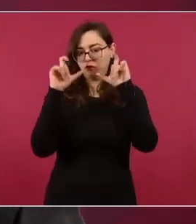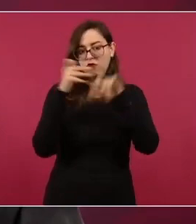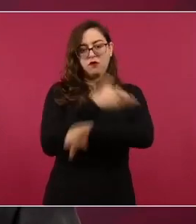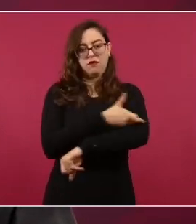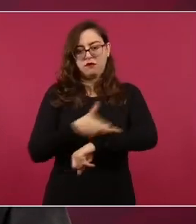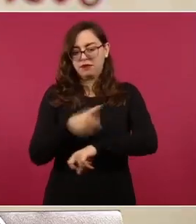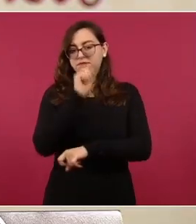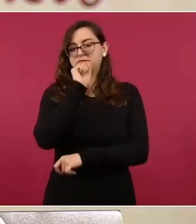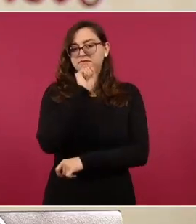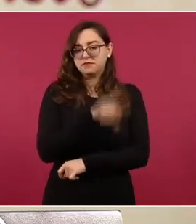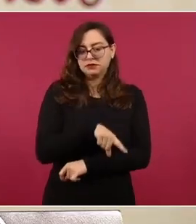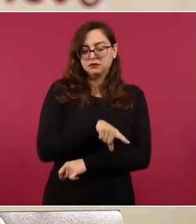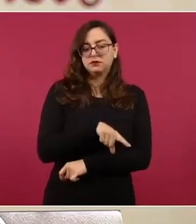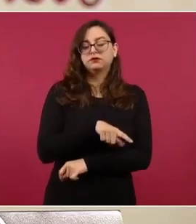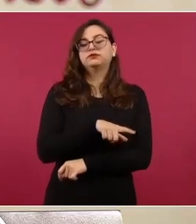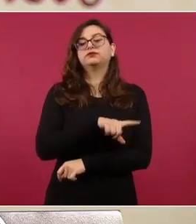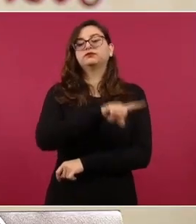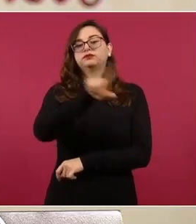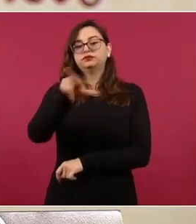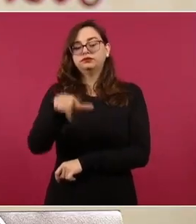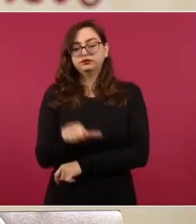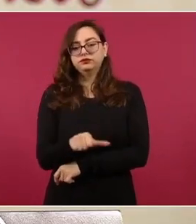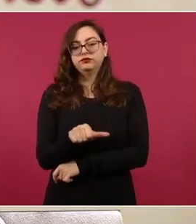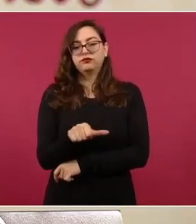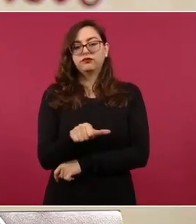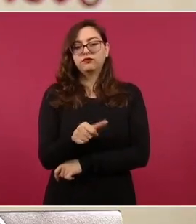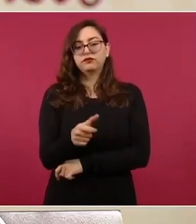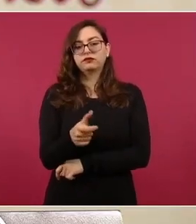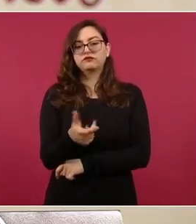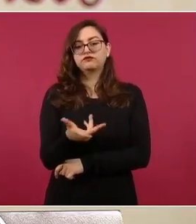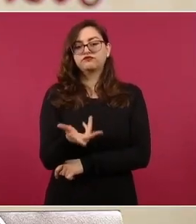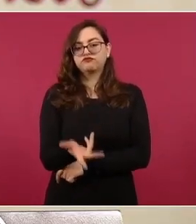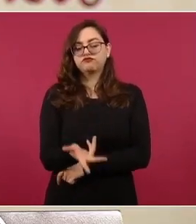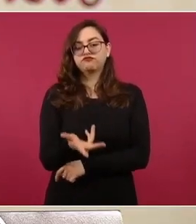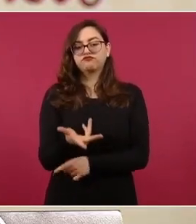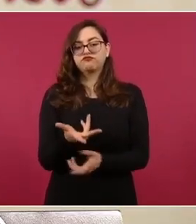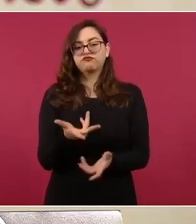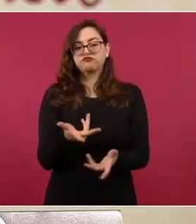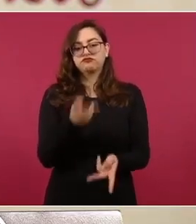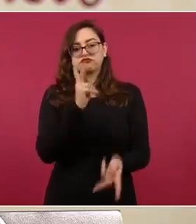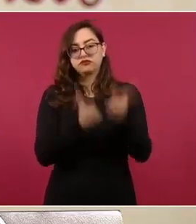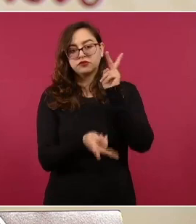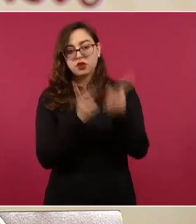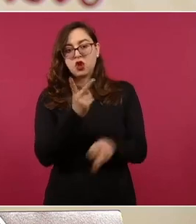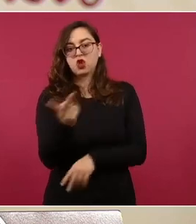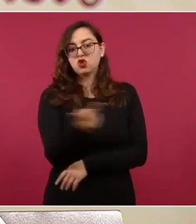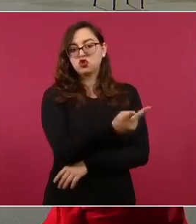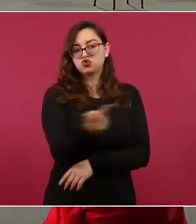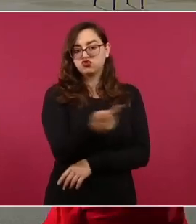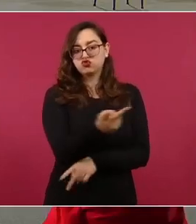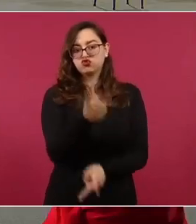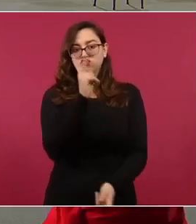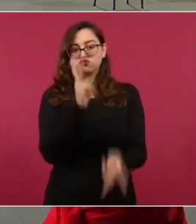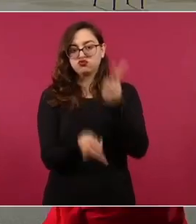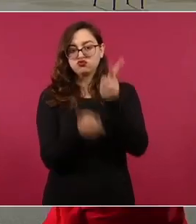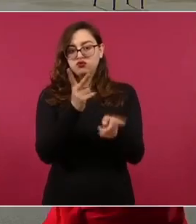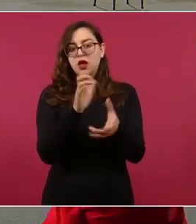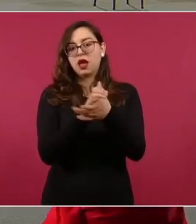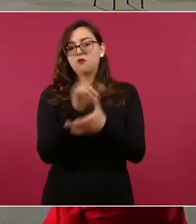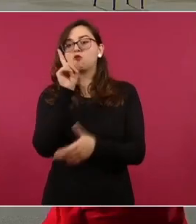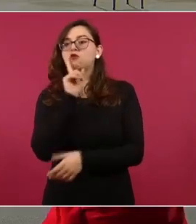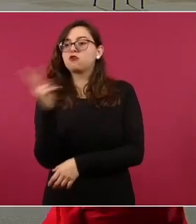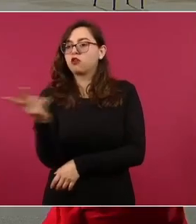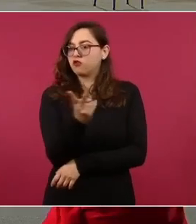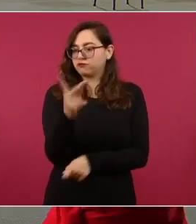Tendrán posteriormente una breve saludo, intercambio, charla entre los mandatarios y sus esposas.